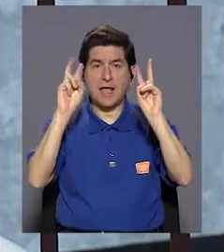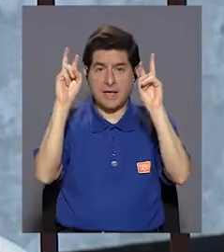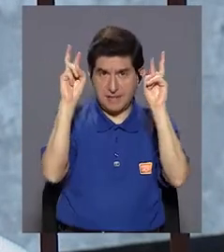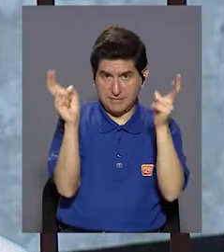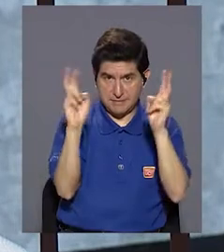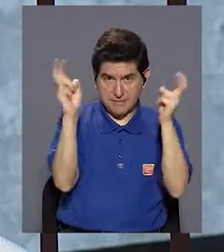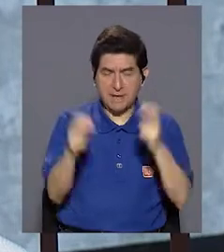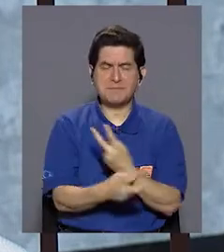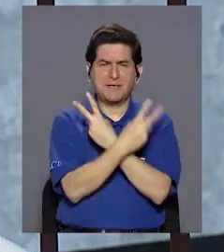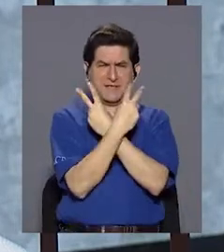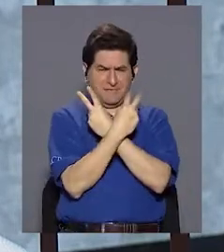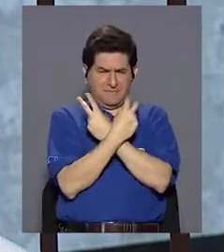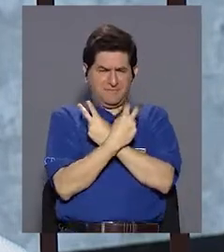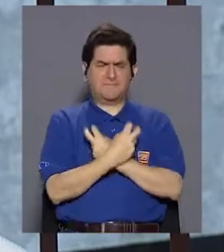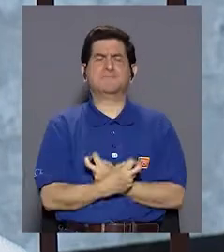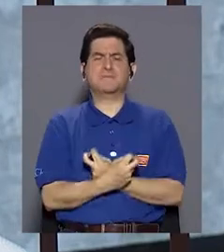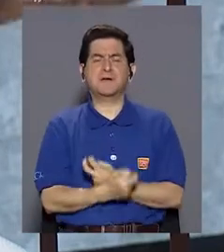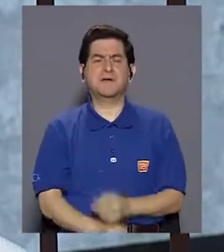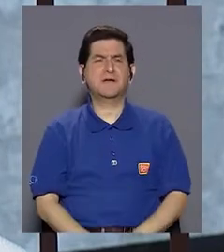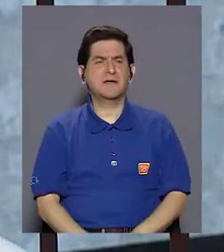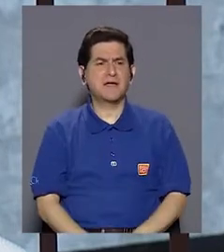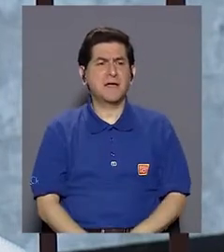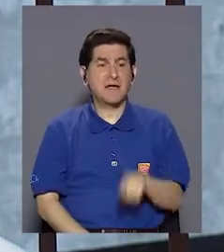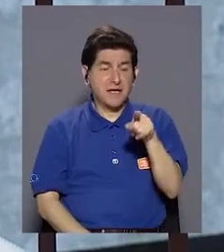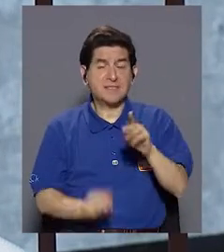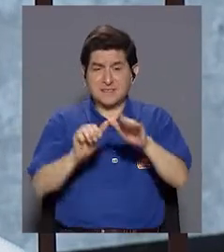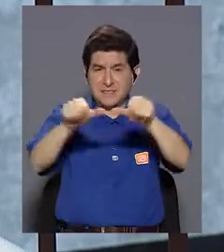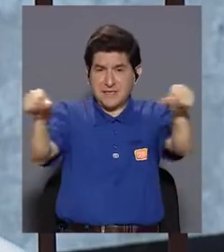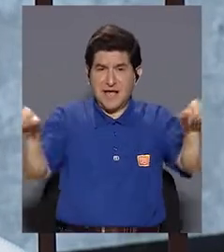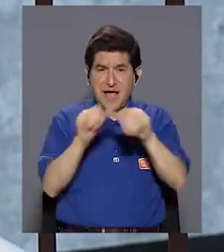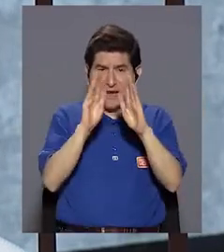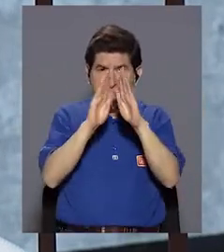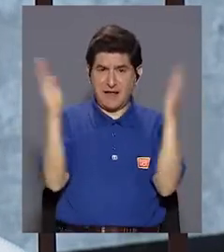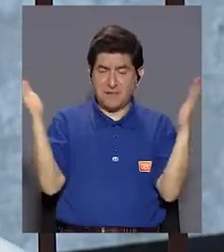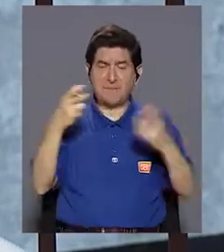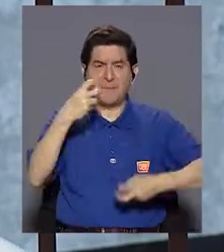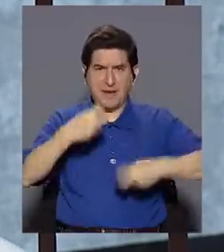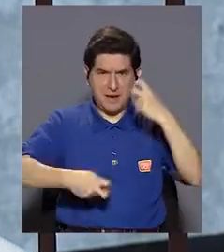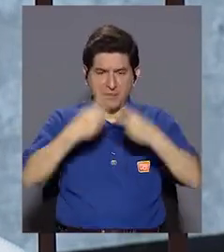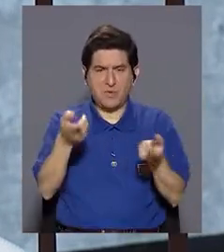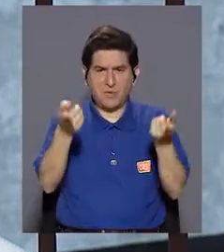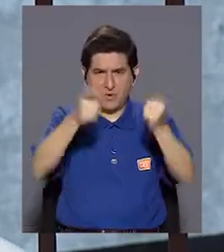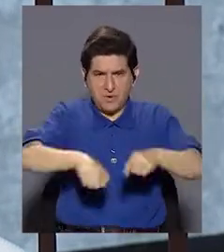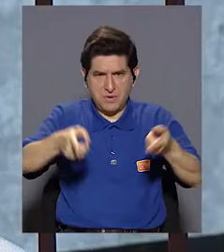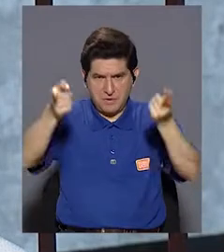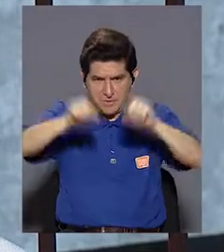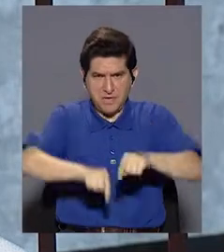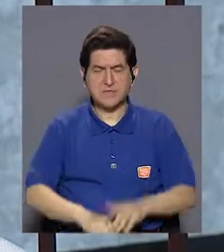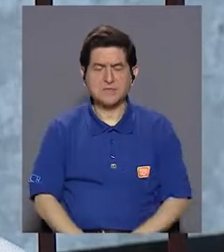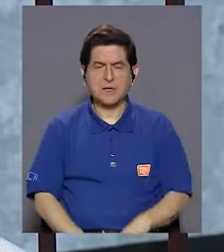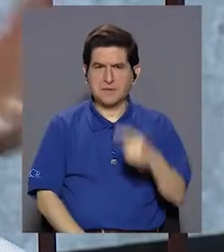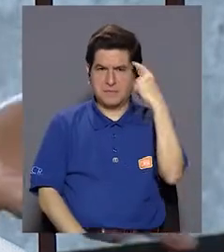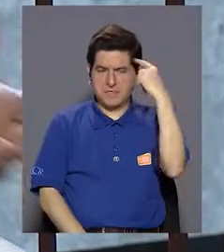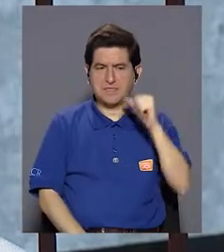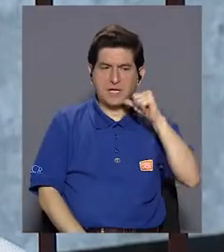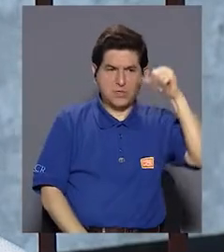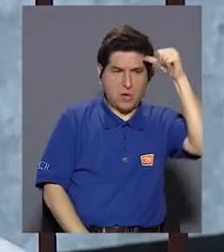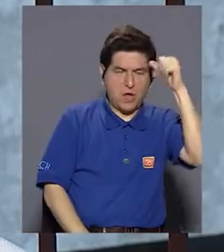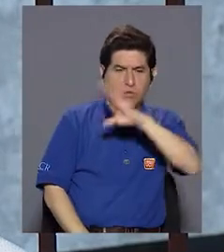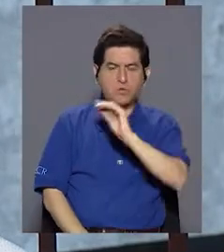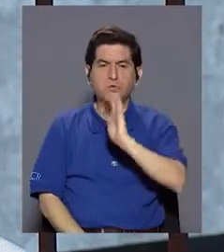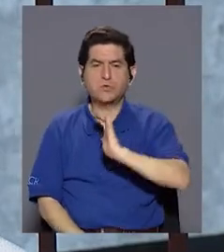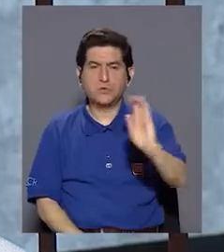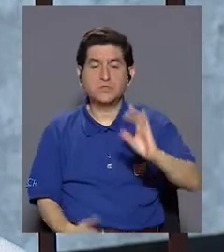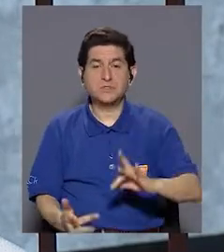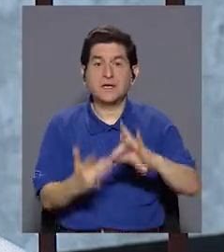materia de intoxicaciones, que es un tema muy grande por la problemática que se está dando tanto a nivel de adultos como de niños,